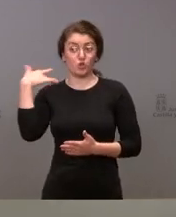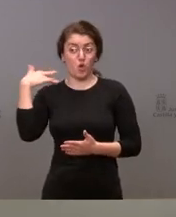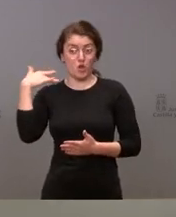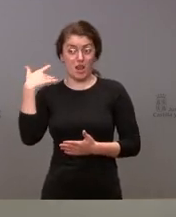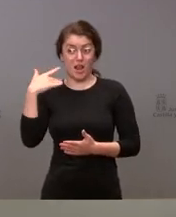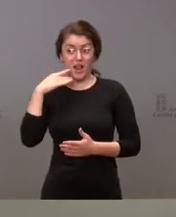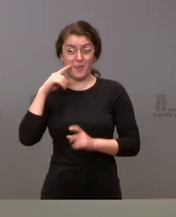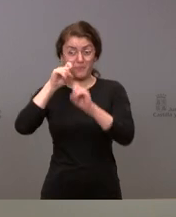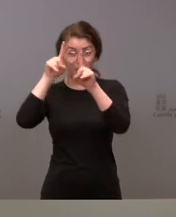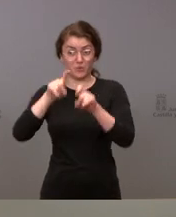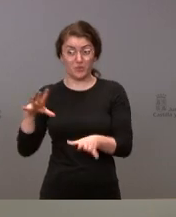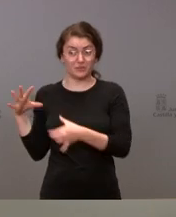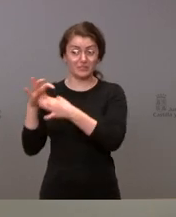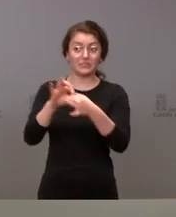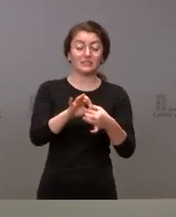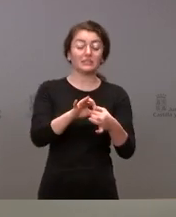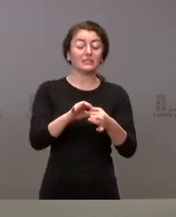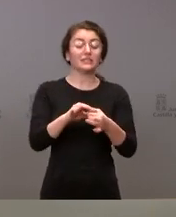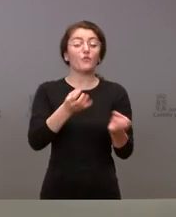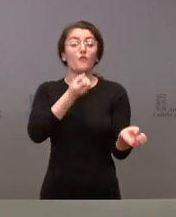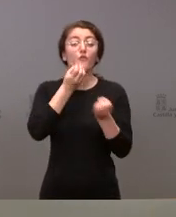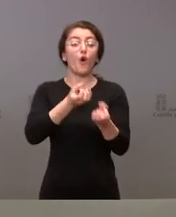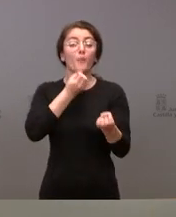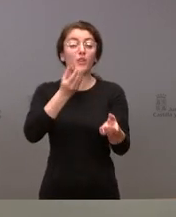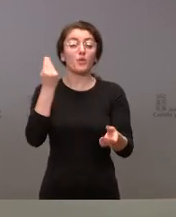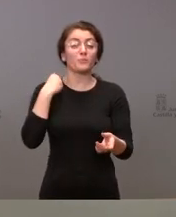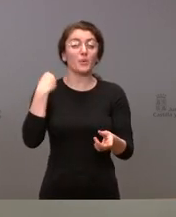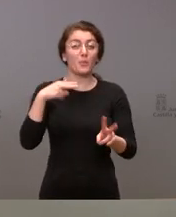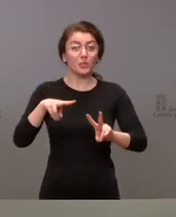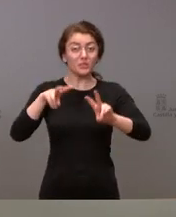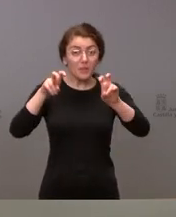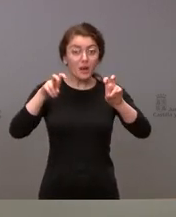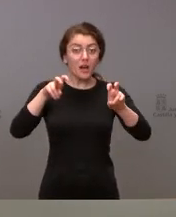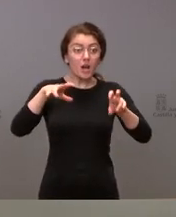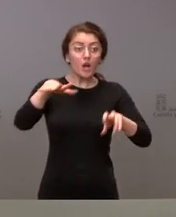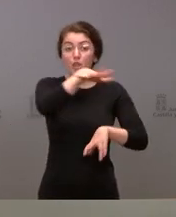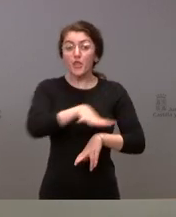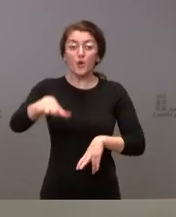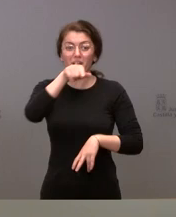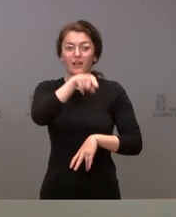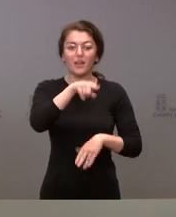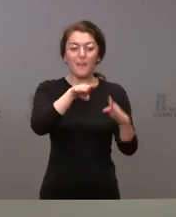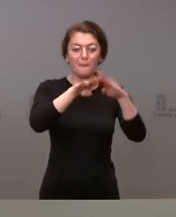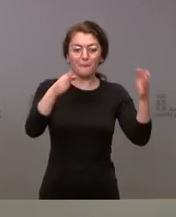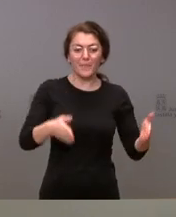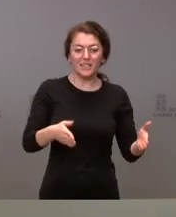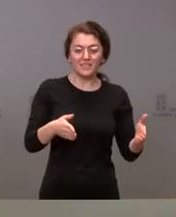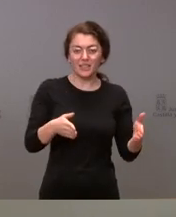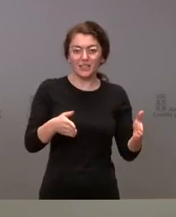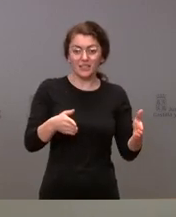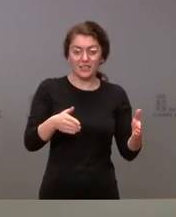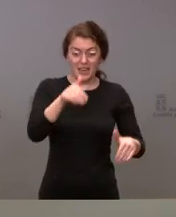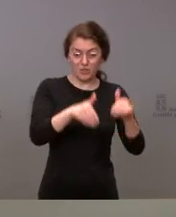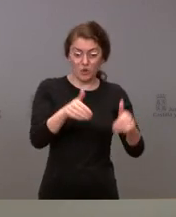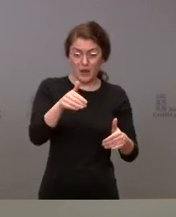quiero indicar que la información al respecto de las localidades que no disponen de esa mesa electoral es una cuestión